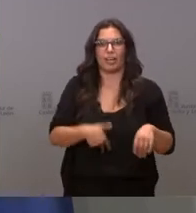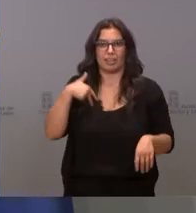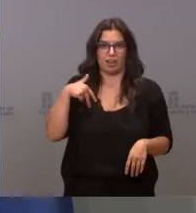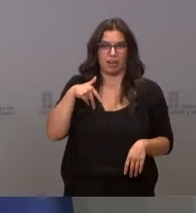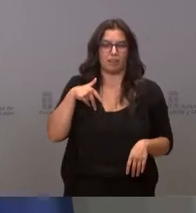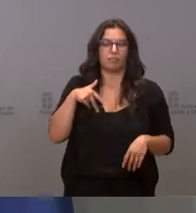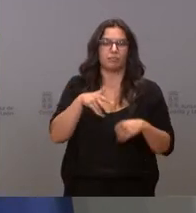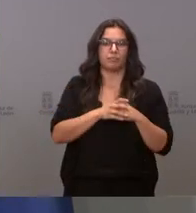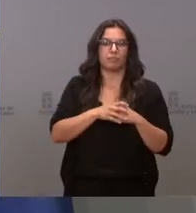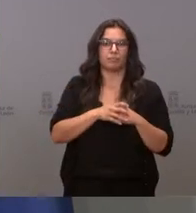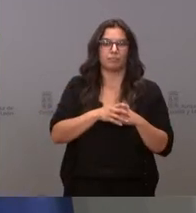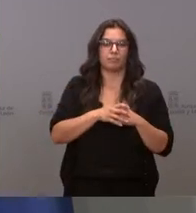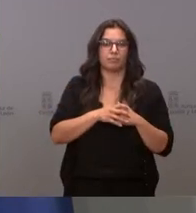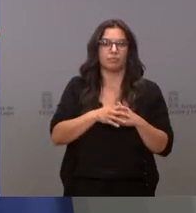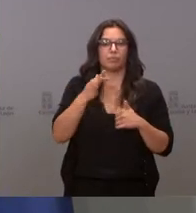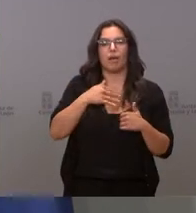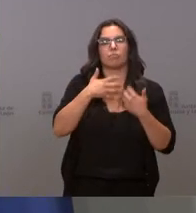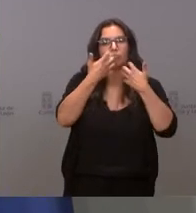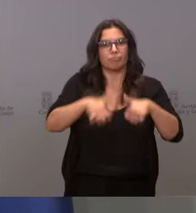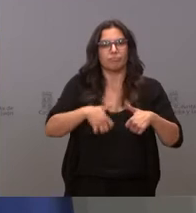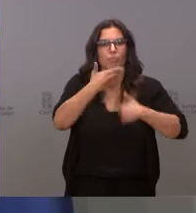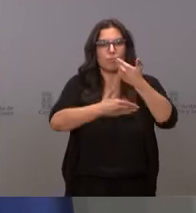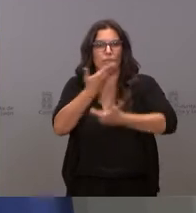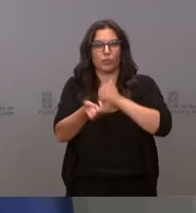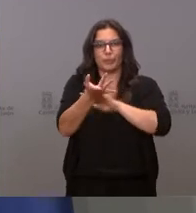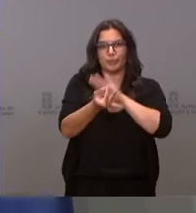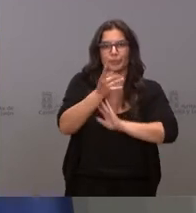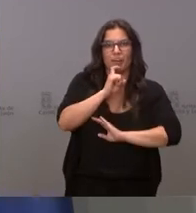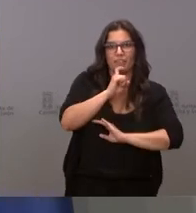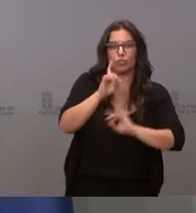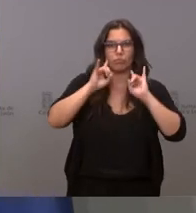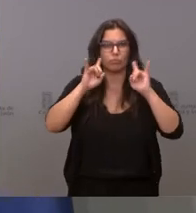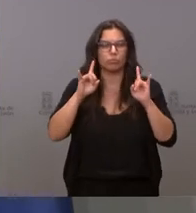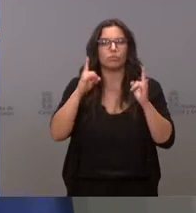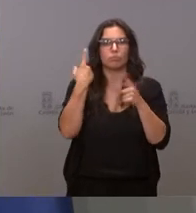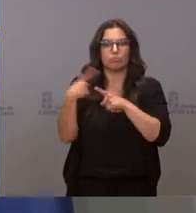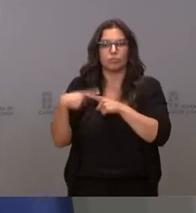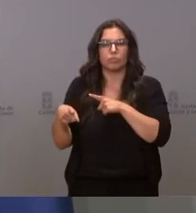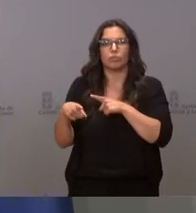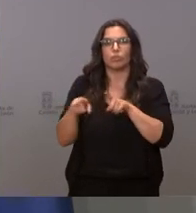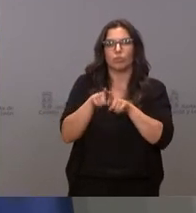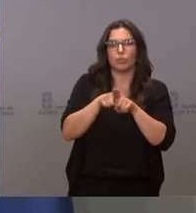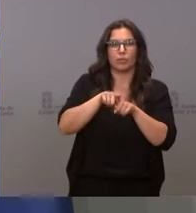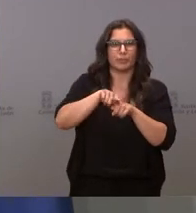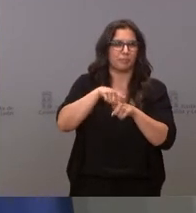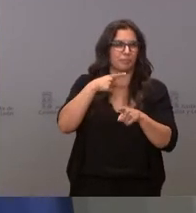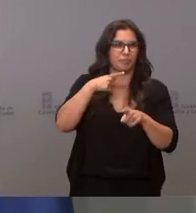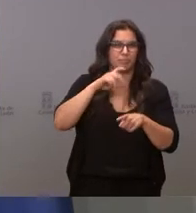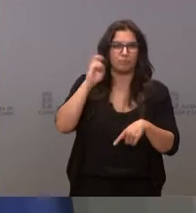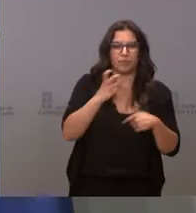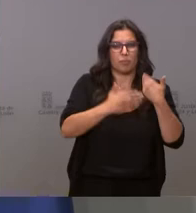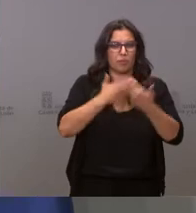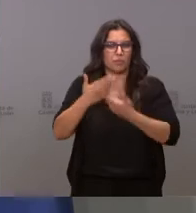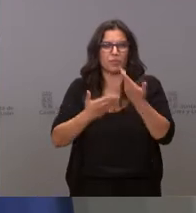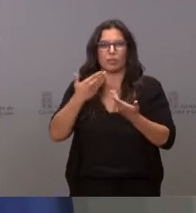automatizar procesos, generar alertas, avisos, implantar un gestor global de peticiones, ya sean procedentes de atención